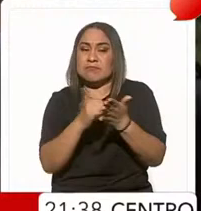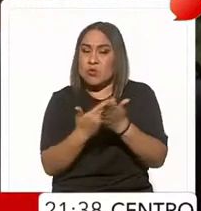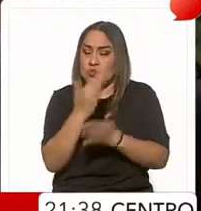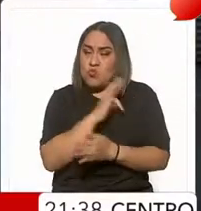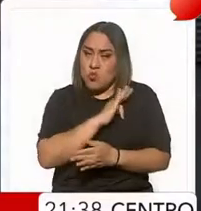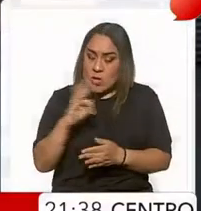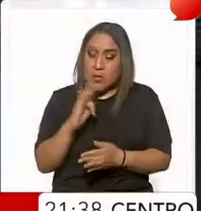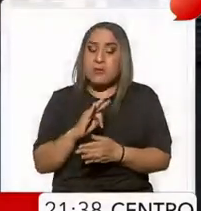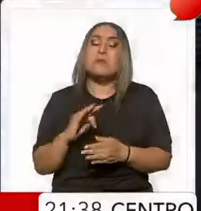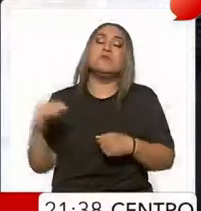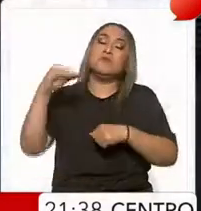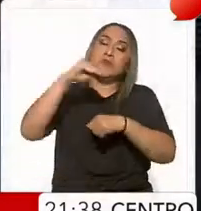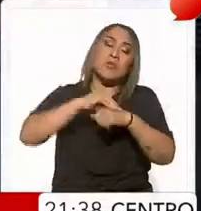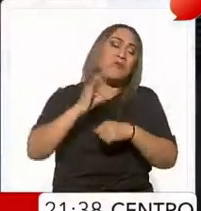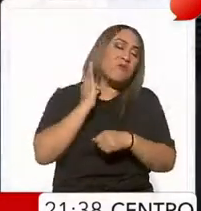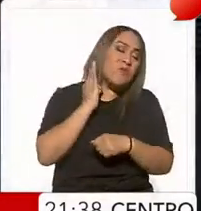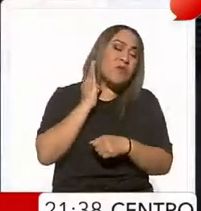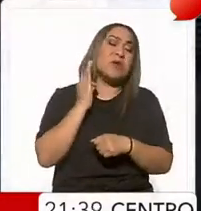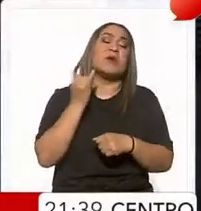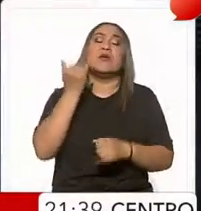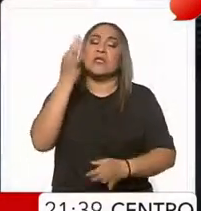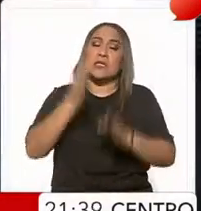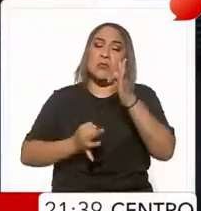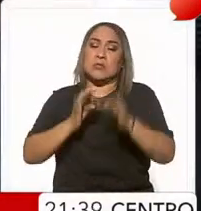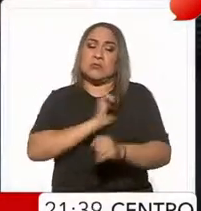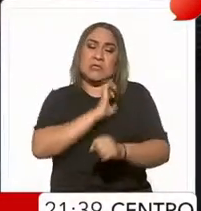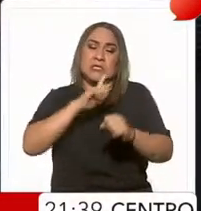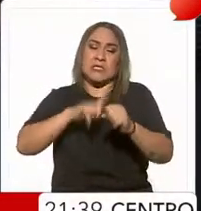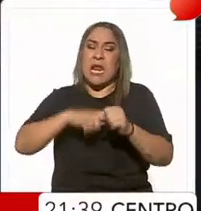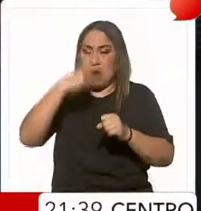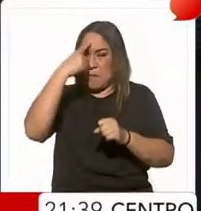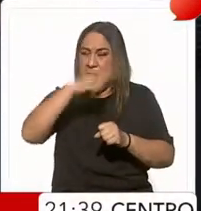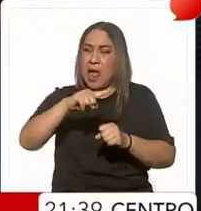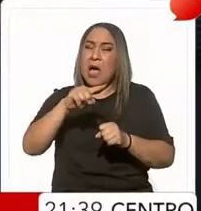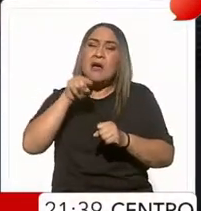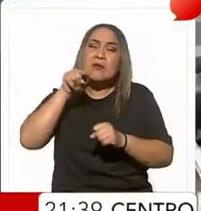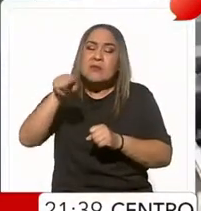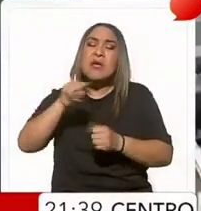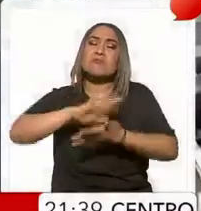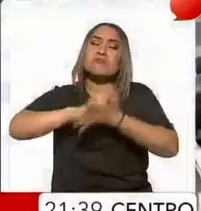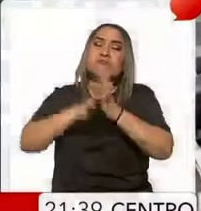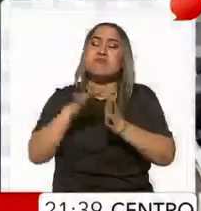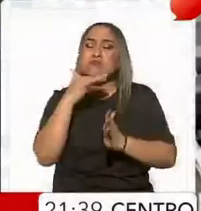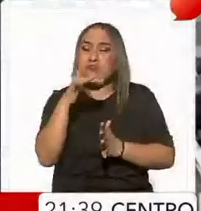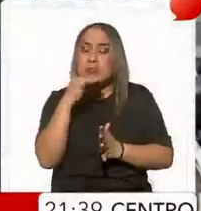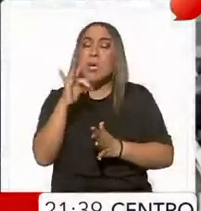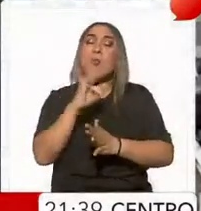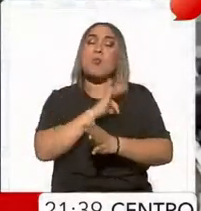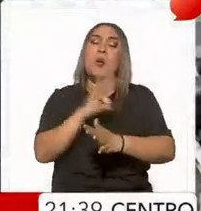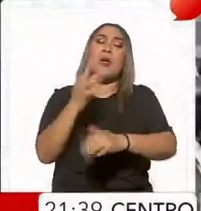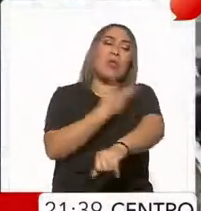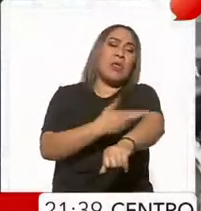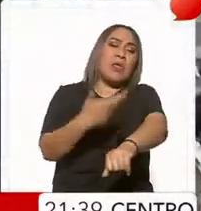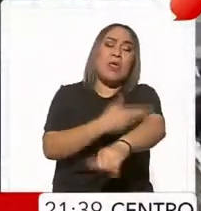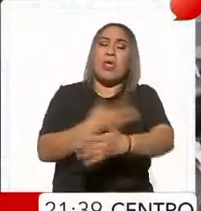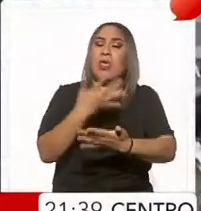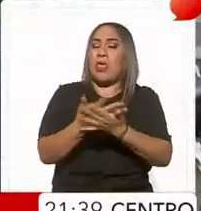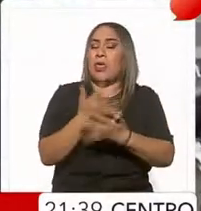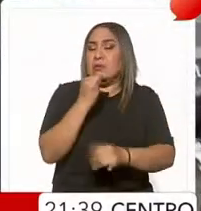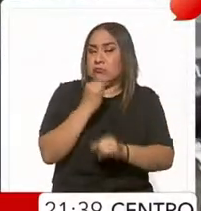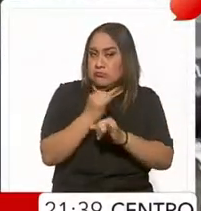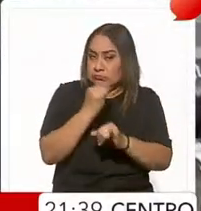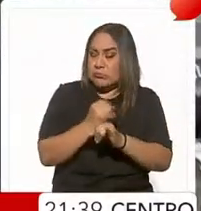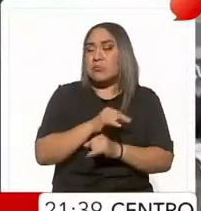crear fiscalías y tribunales especializados en el delito anticorrupción, digitalizar trámites y servicios, capacitar a los